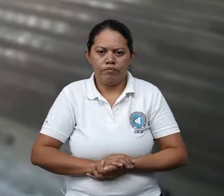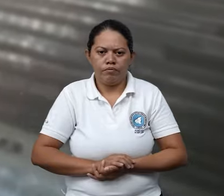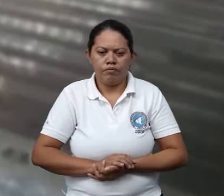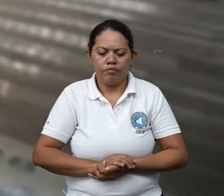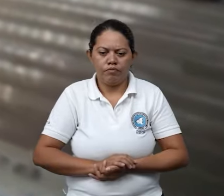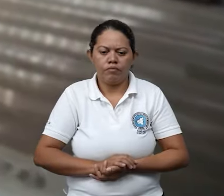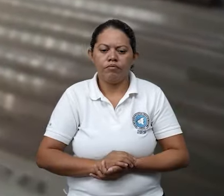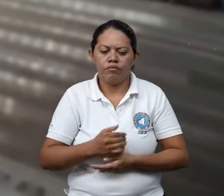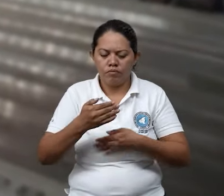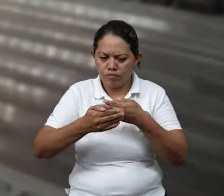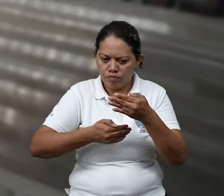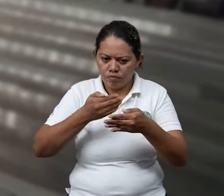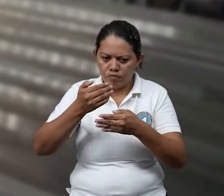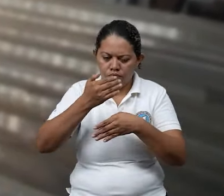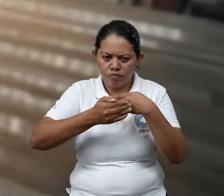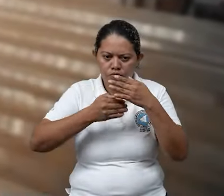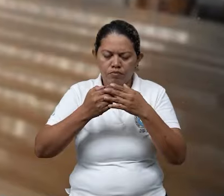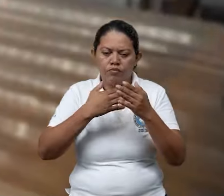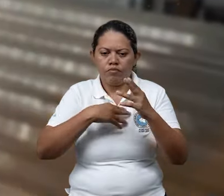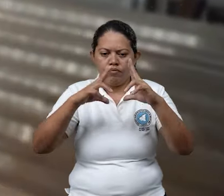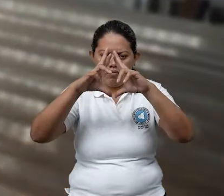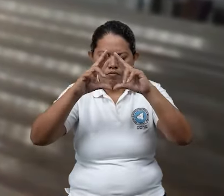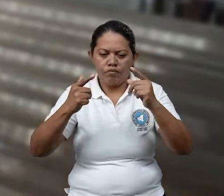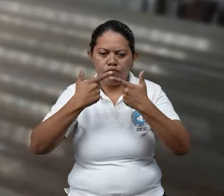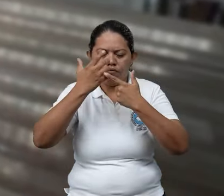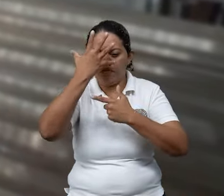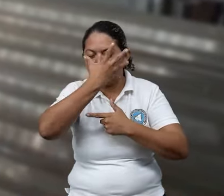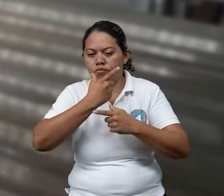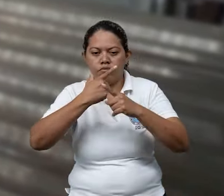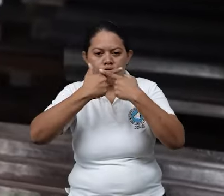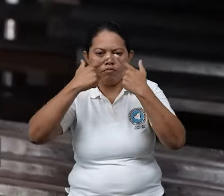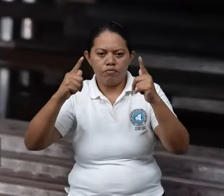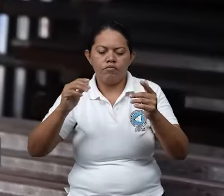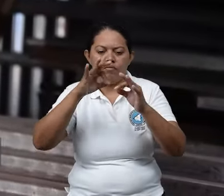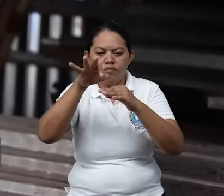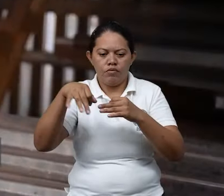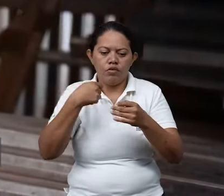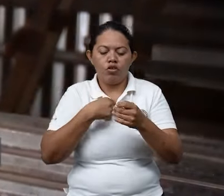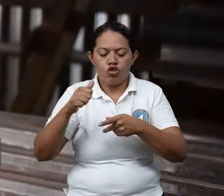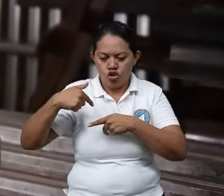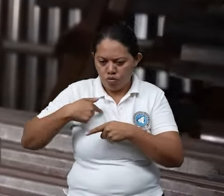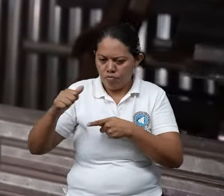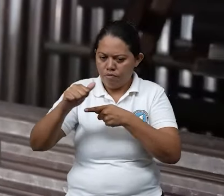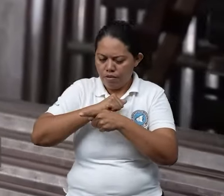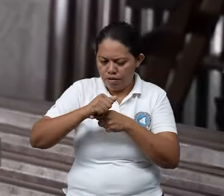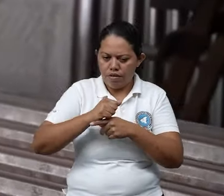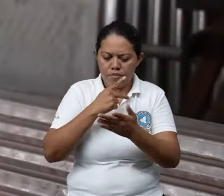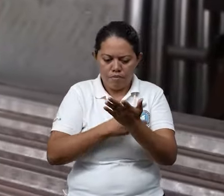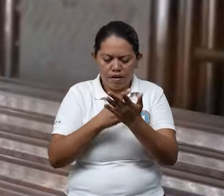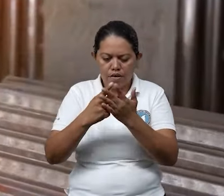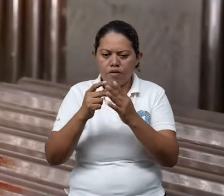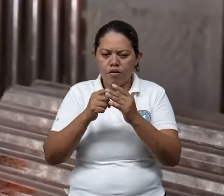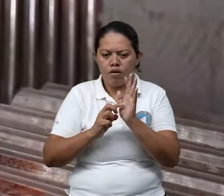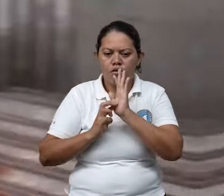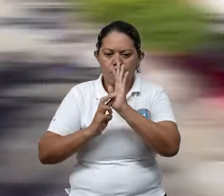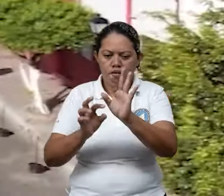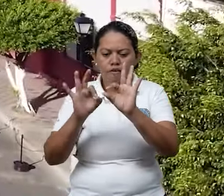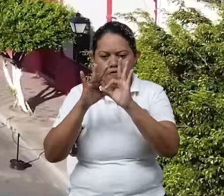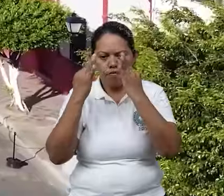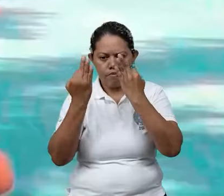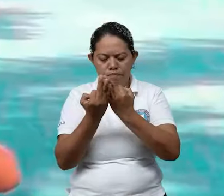Para continuar construyendo una Nicaragua linda y segura yo me preparo con mi plan de respuesta familiar.